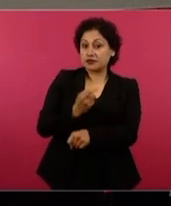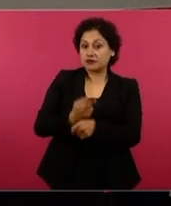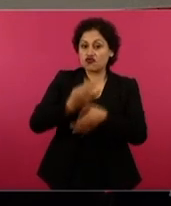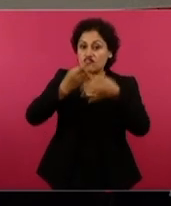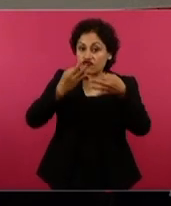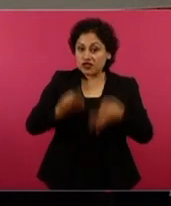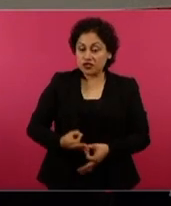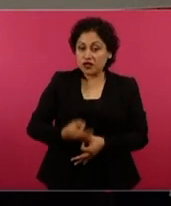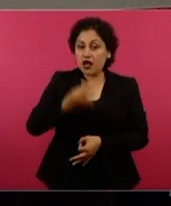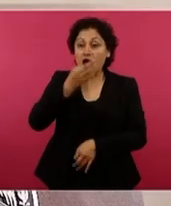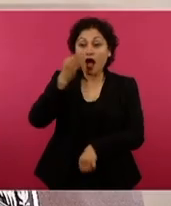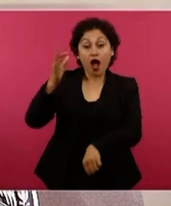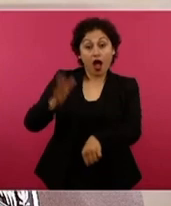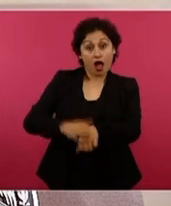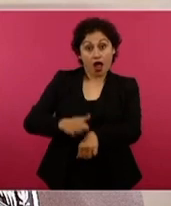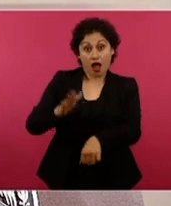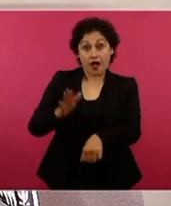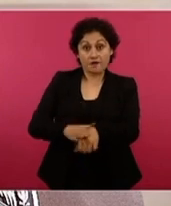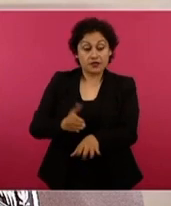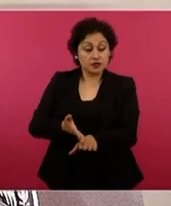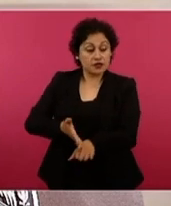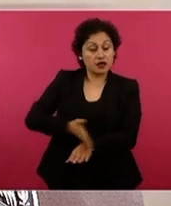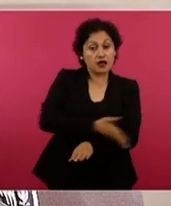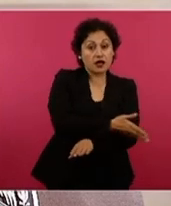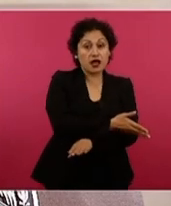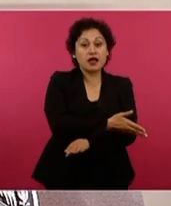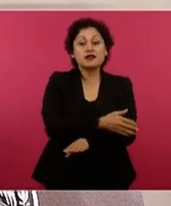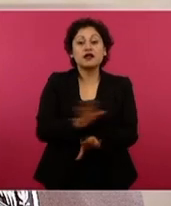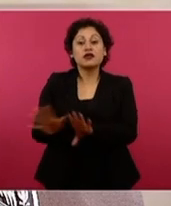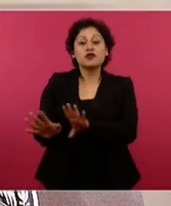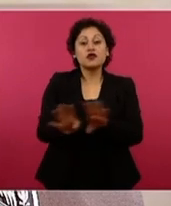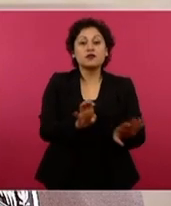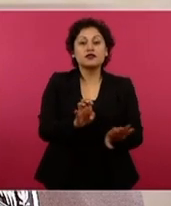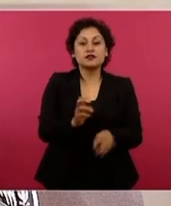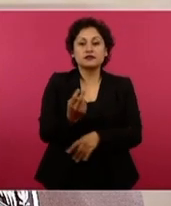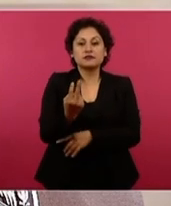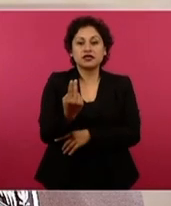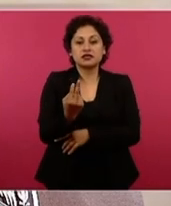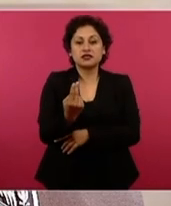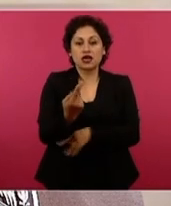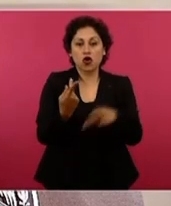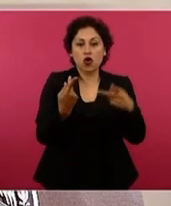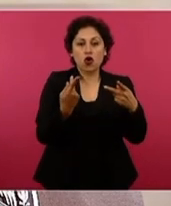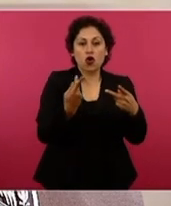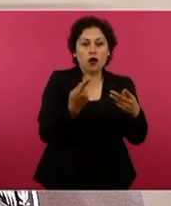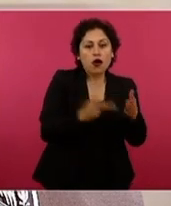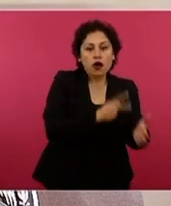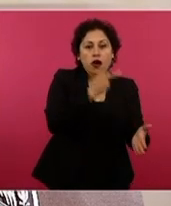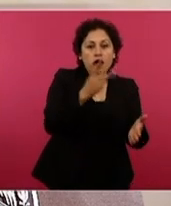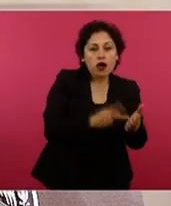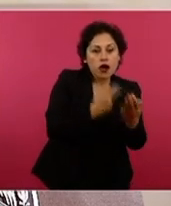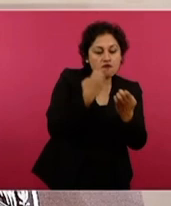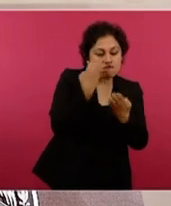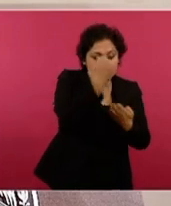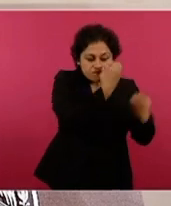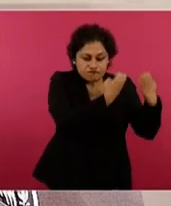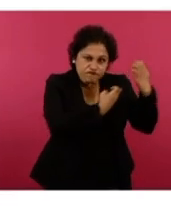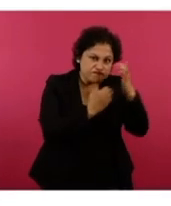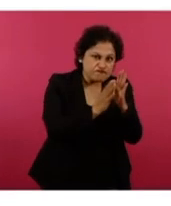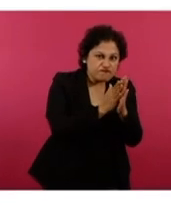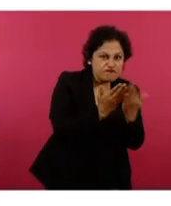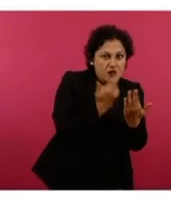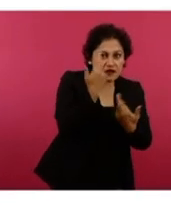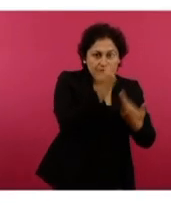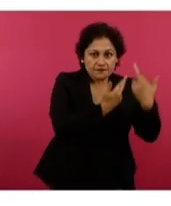gratuitos contó con 925 revisiones de profesionales de todo el país pertenecientes